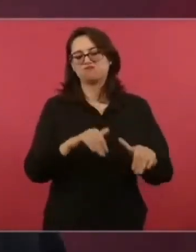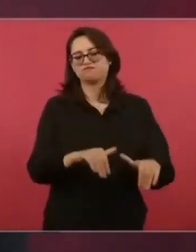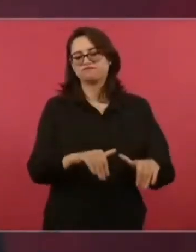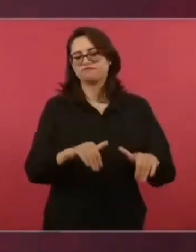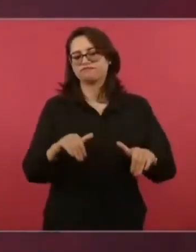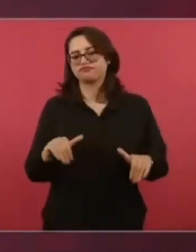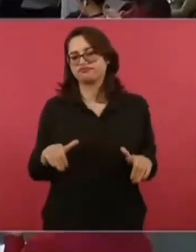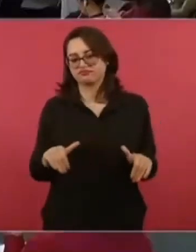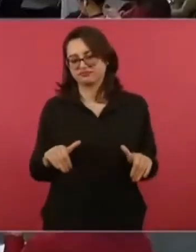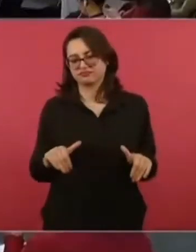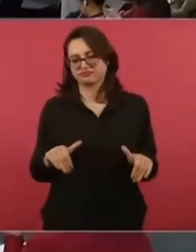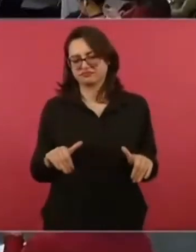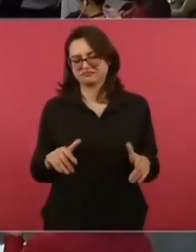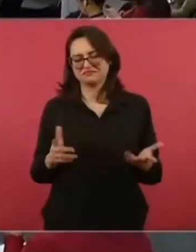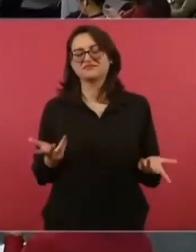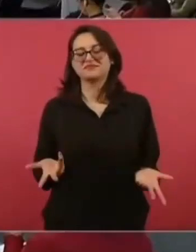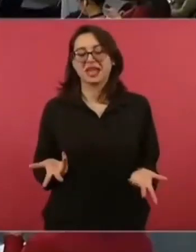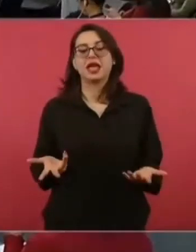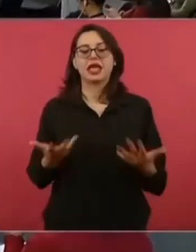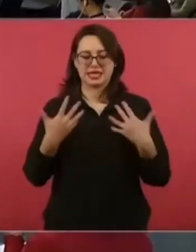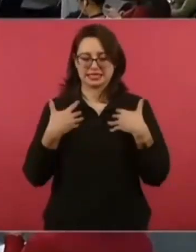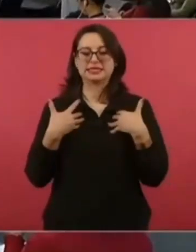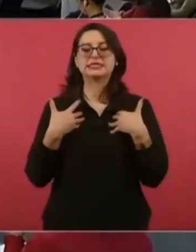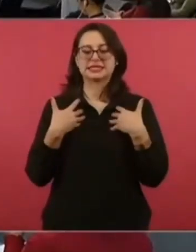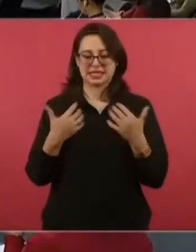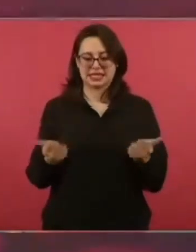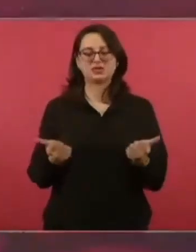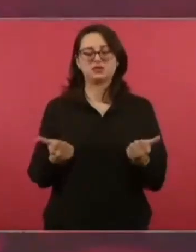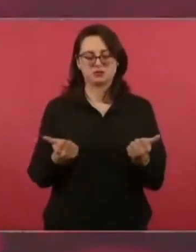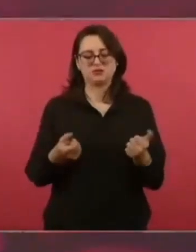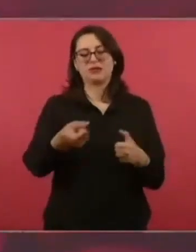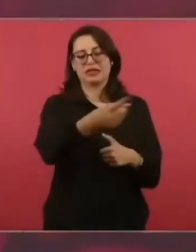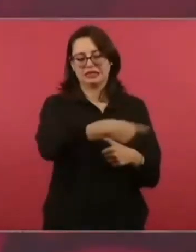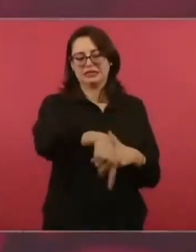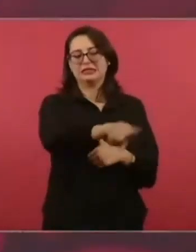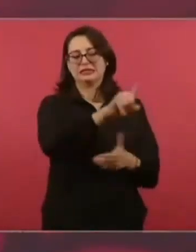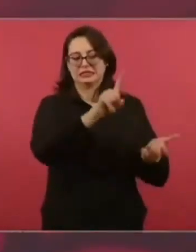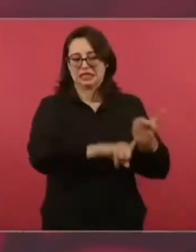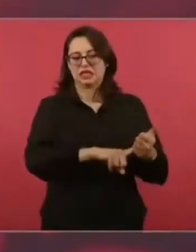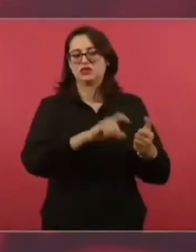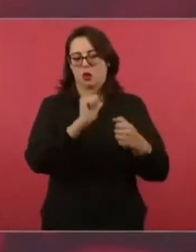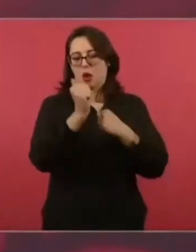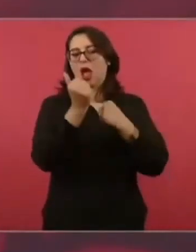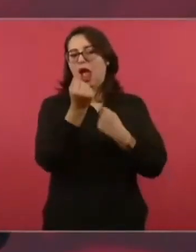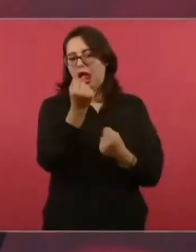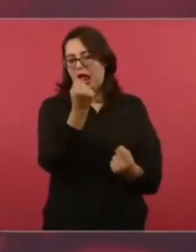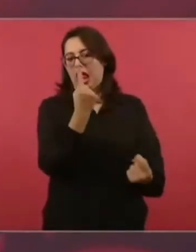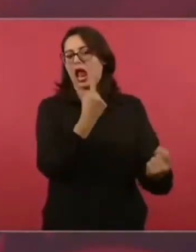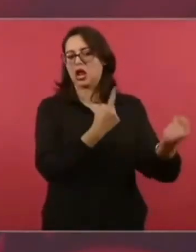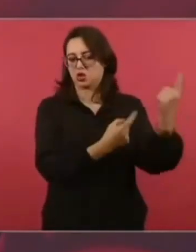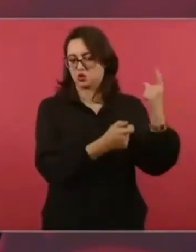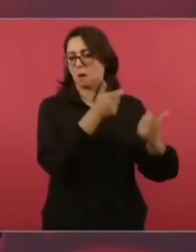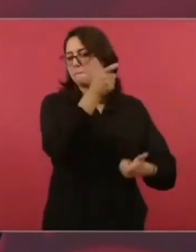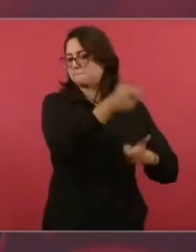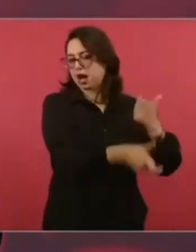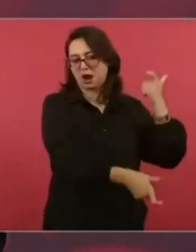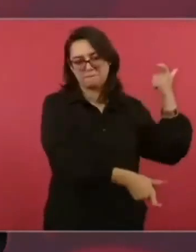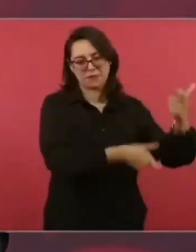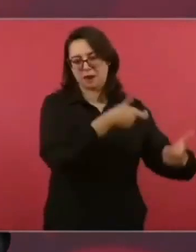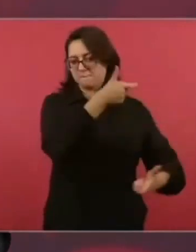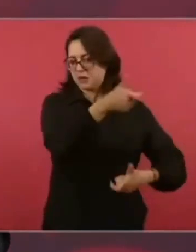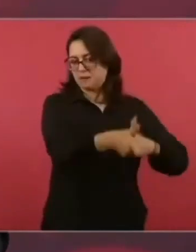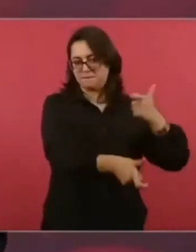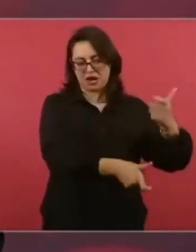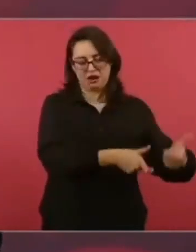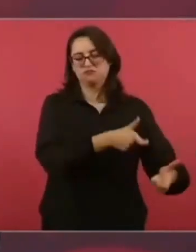Sí va a haber, o sea, quienes van a seguir aportándole a Claudio hijo,